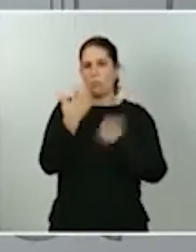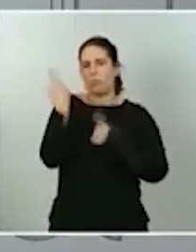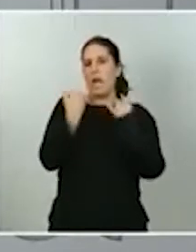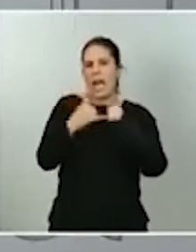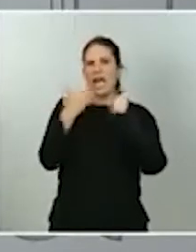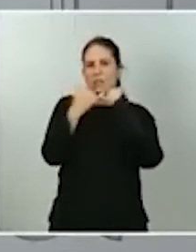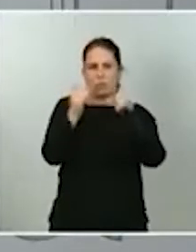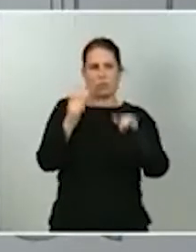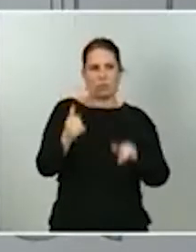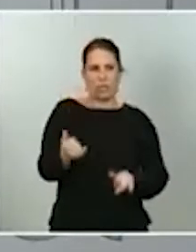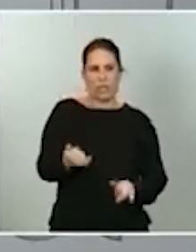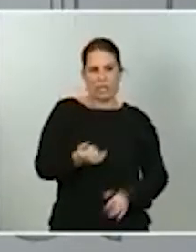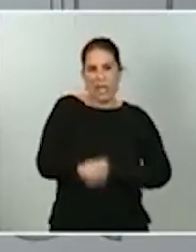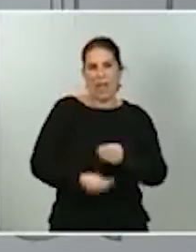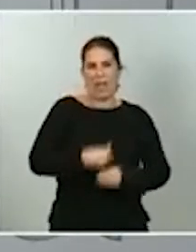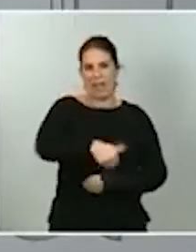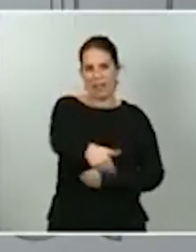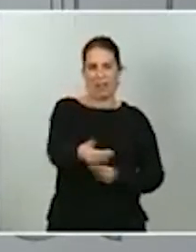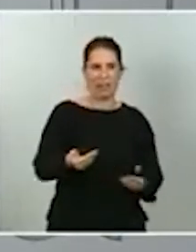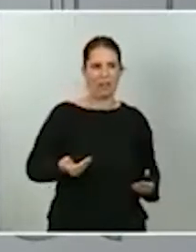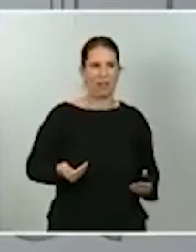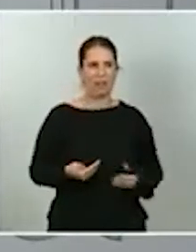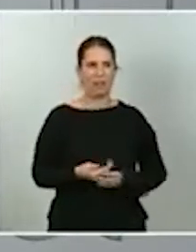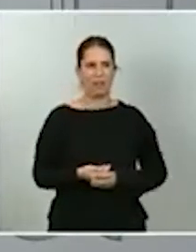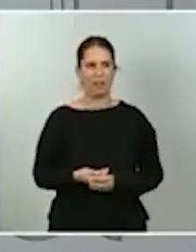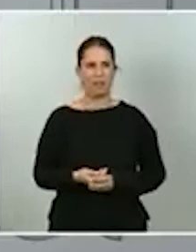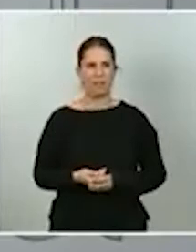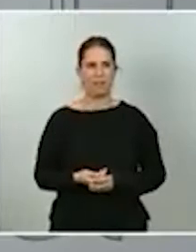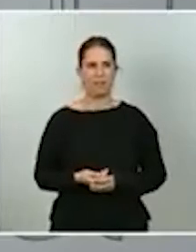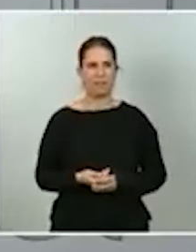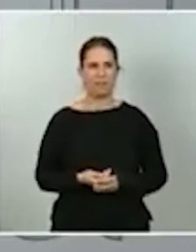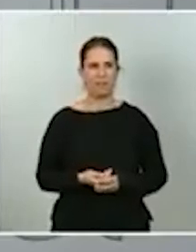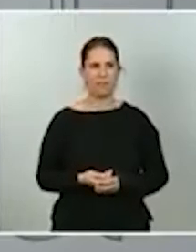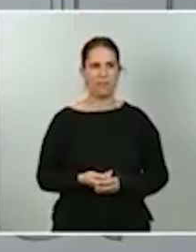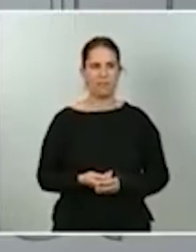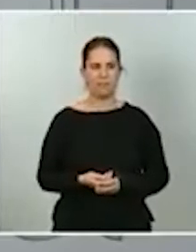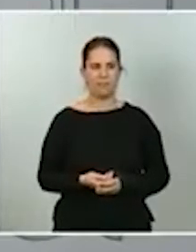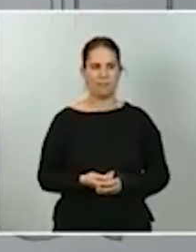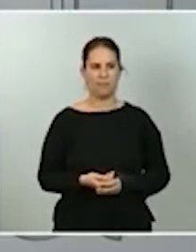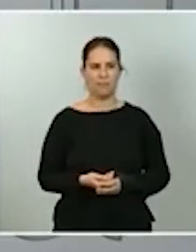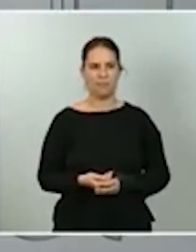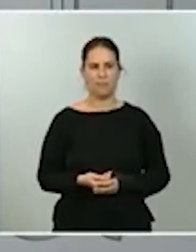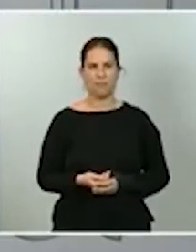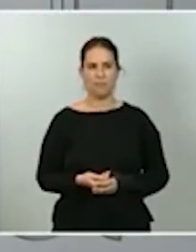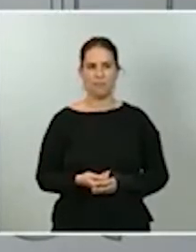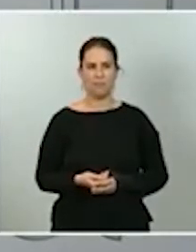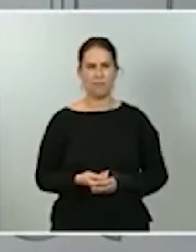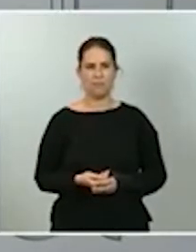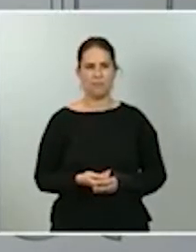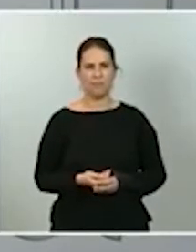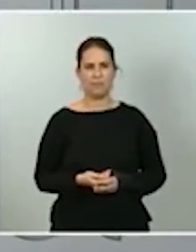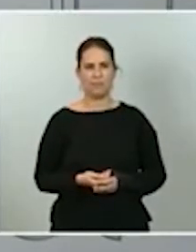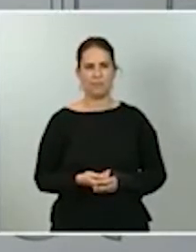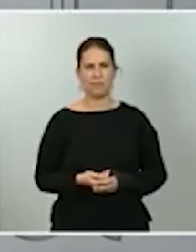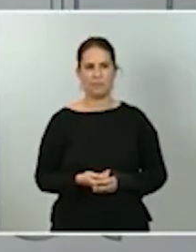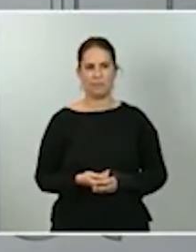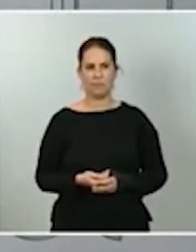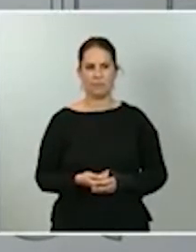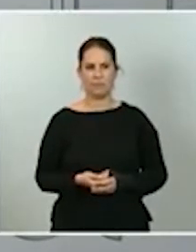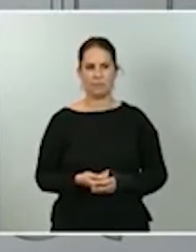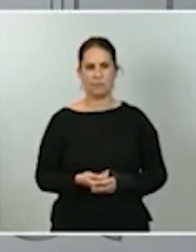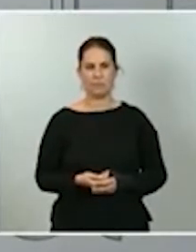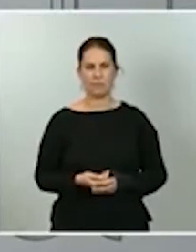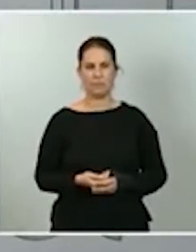a desarrollar a lo largo de los próximos días. Y, además, creemos que esa normalidad, esta